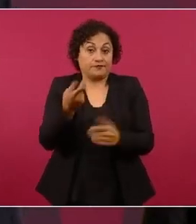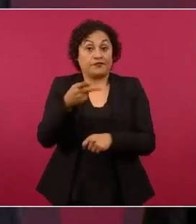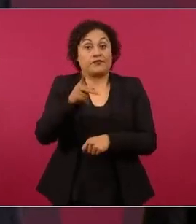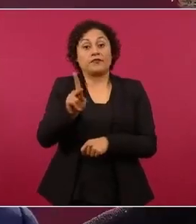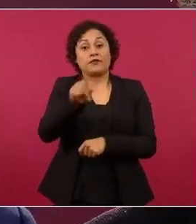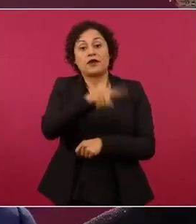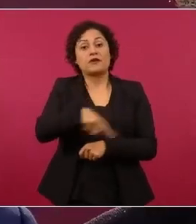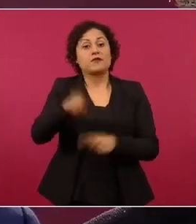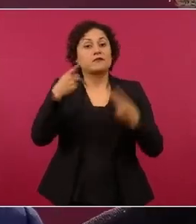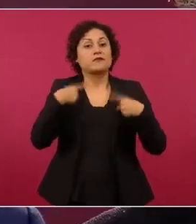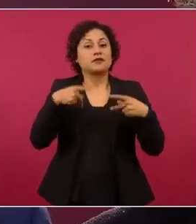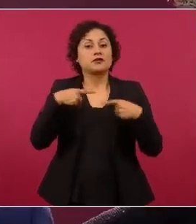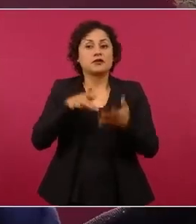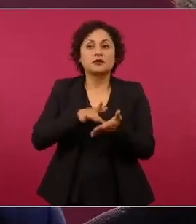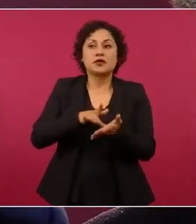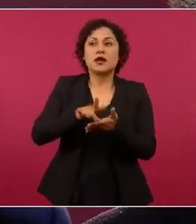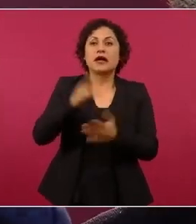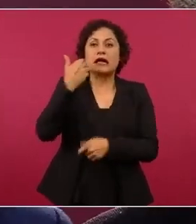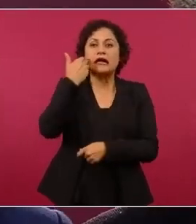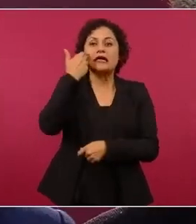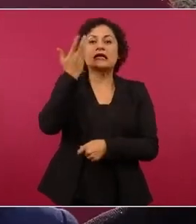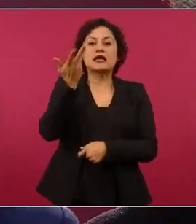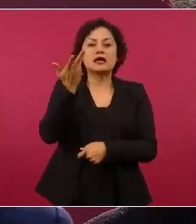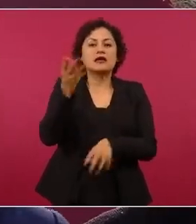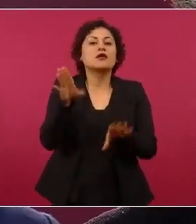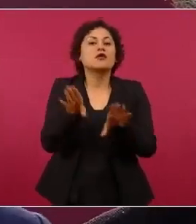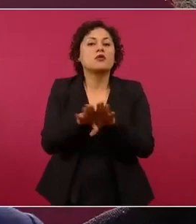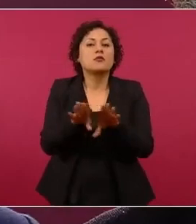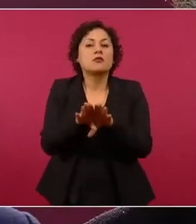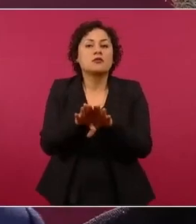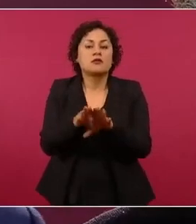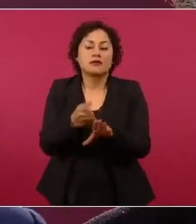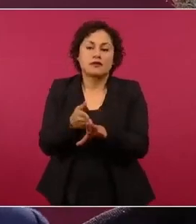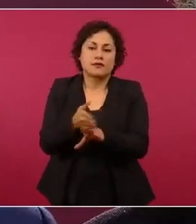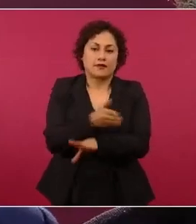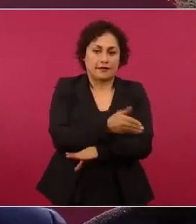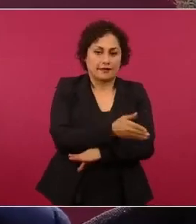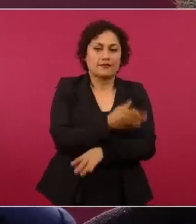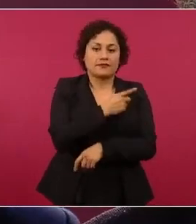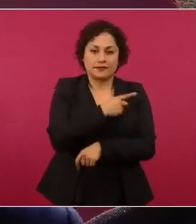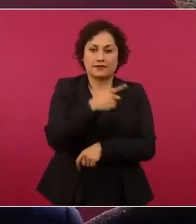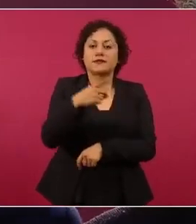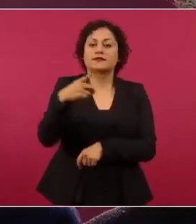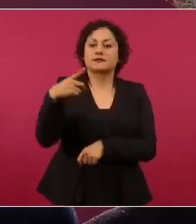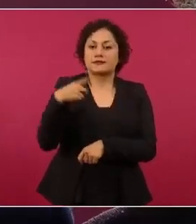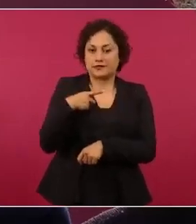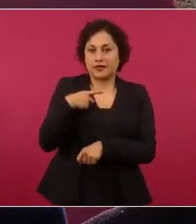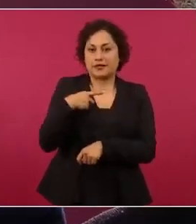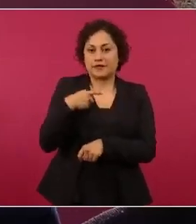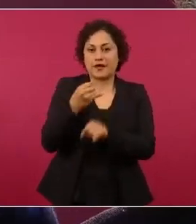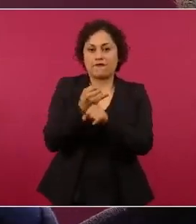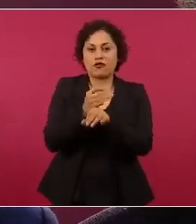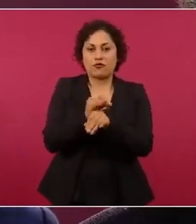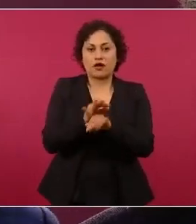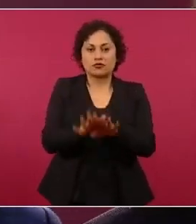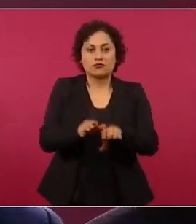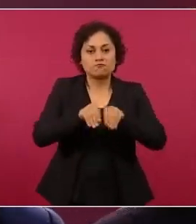se necesita hacer realidad el derecho a la información,